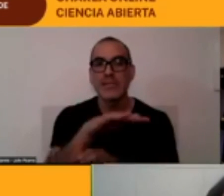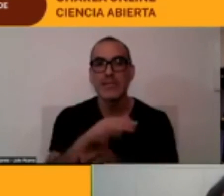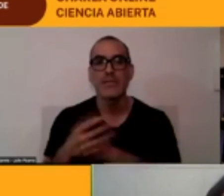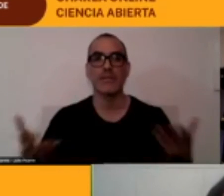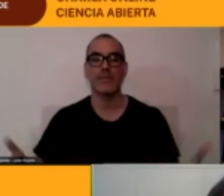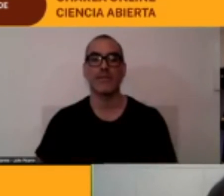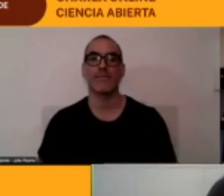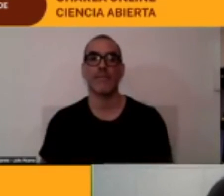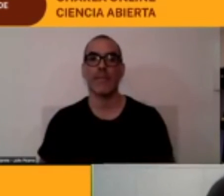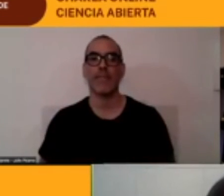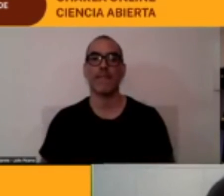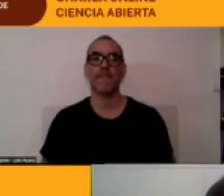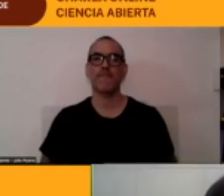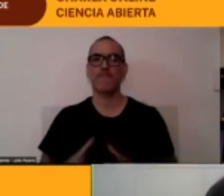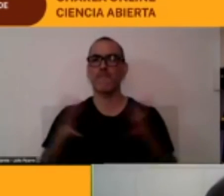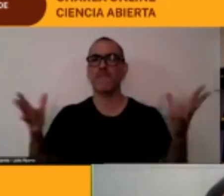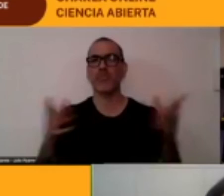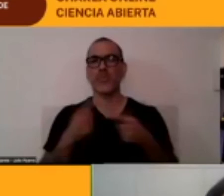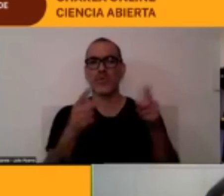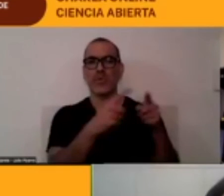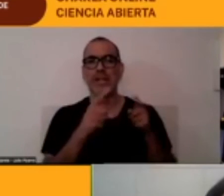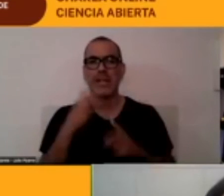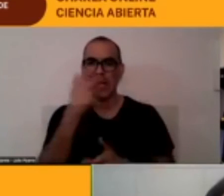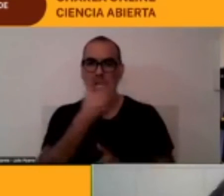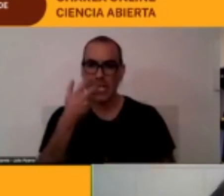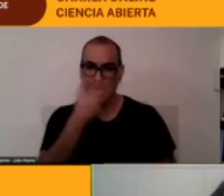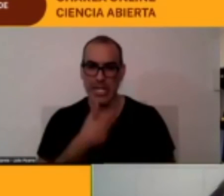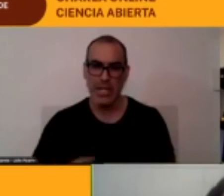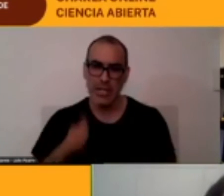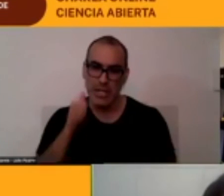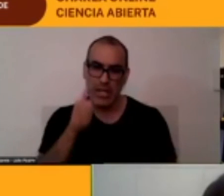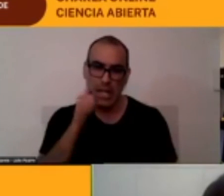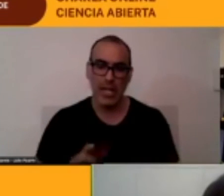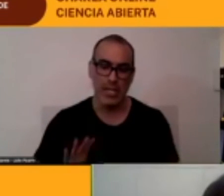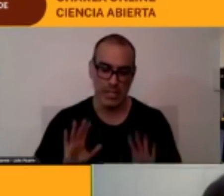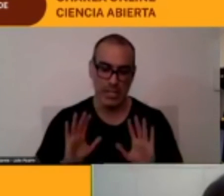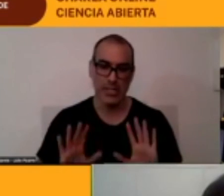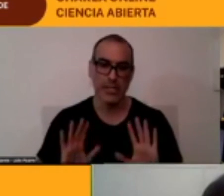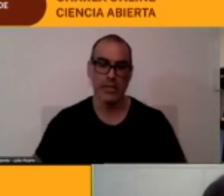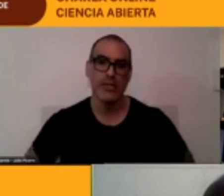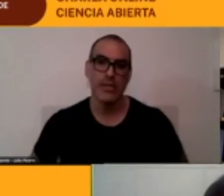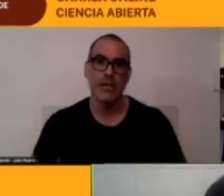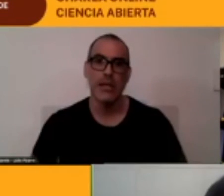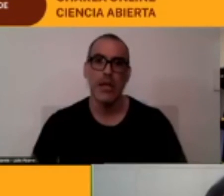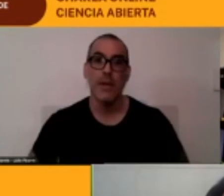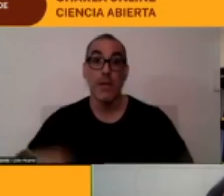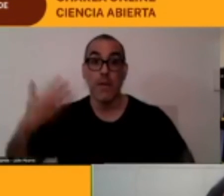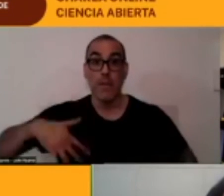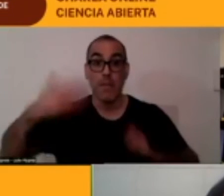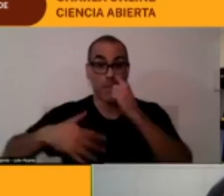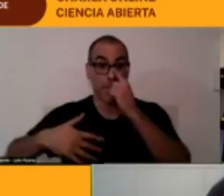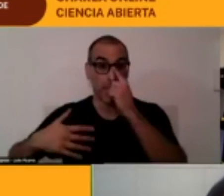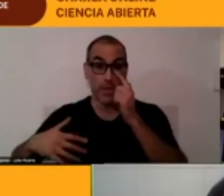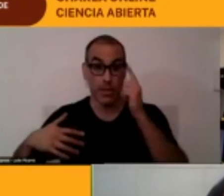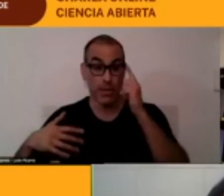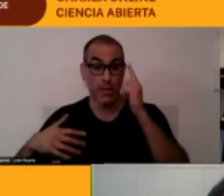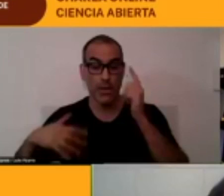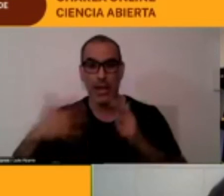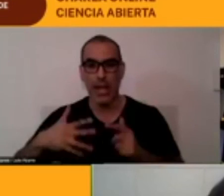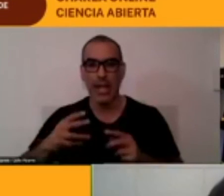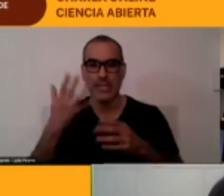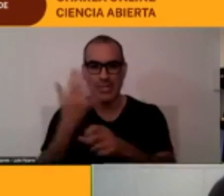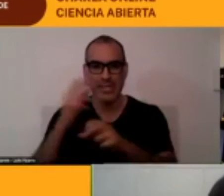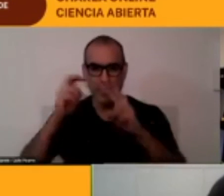la lengua en su día a día pero hay algo que es relevante hay investigaciones que hablan del